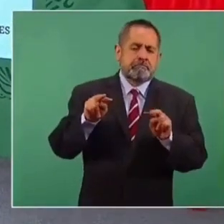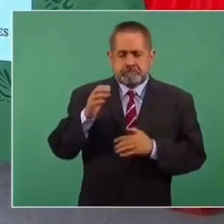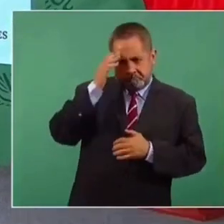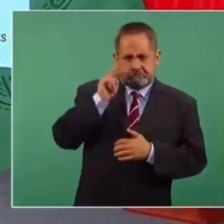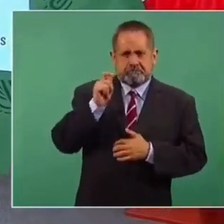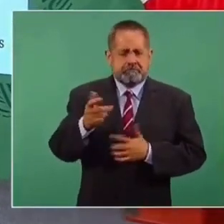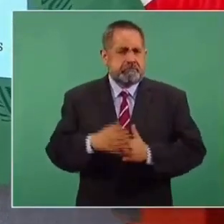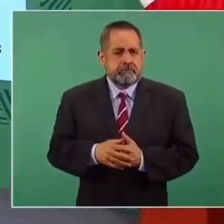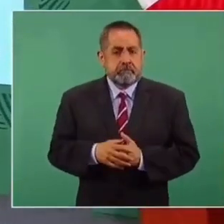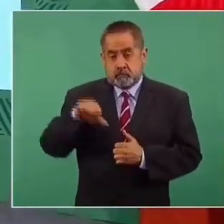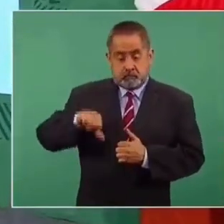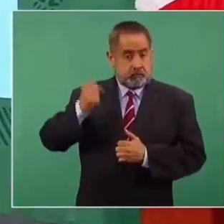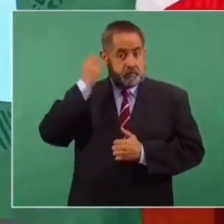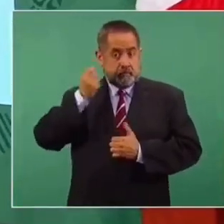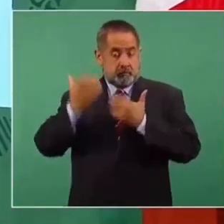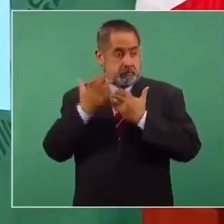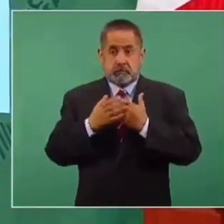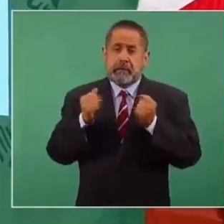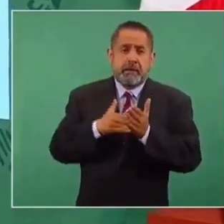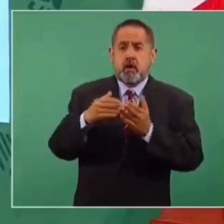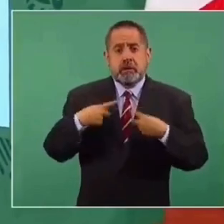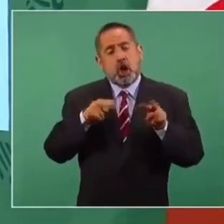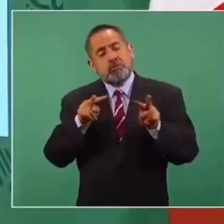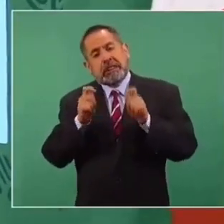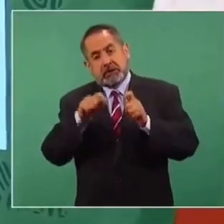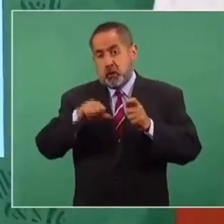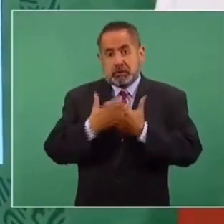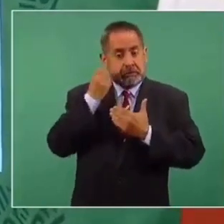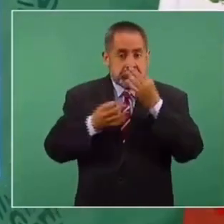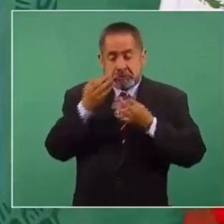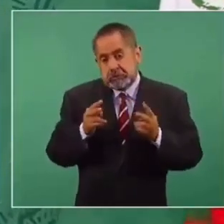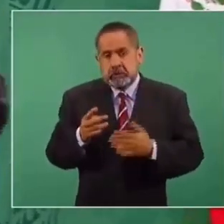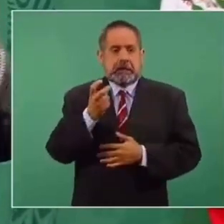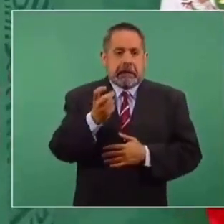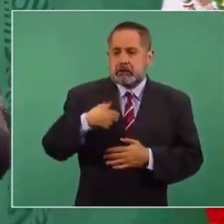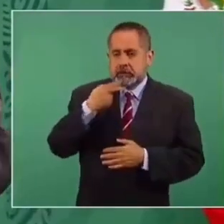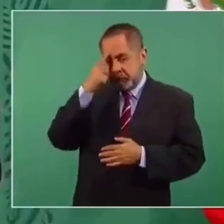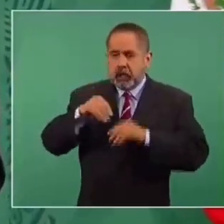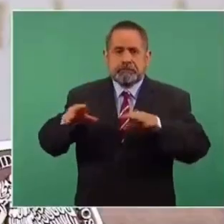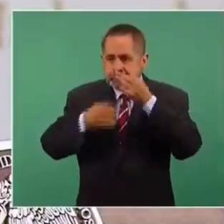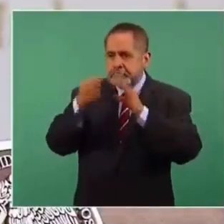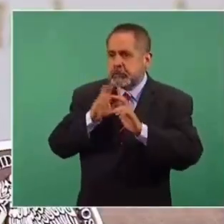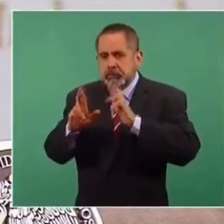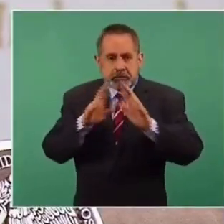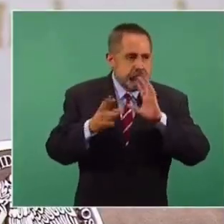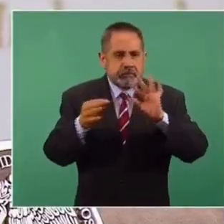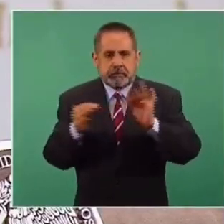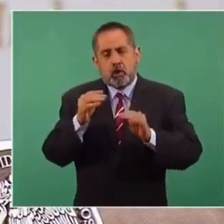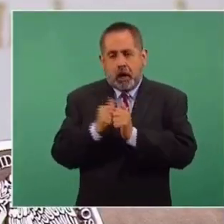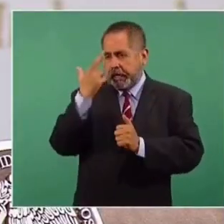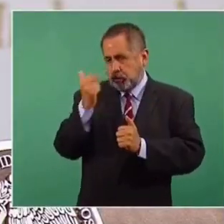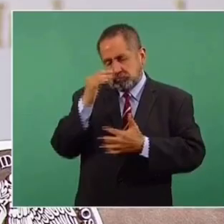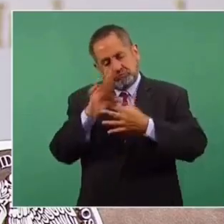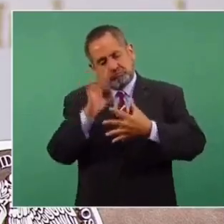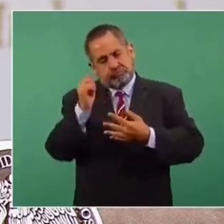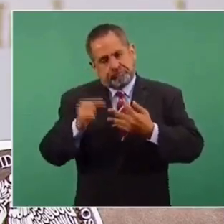porque esta conferencia de prensa la ven millones de personas. Y es la manera que tenemos de replicar y de argumentar,